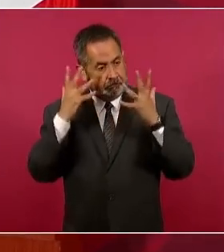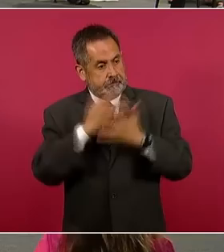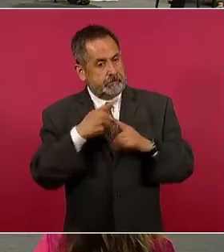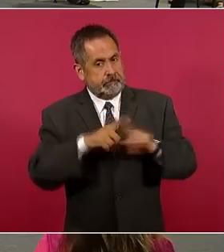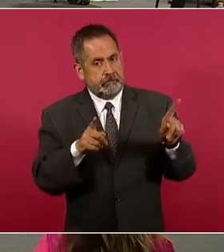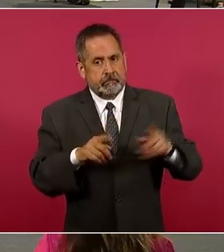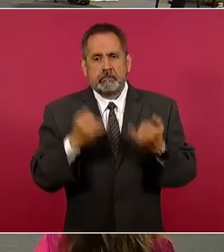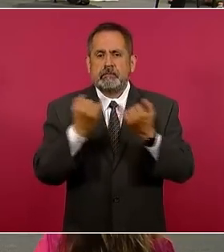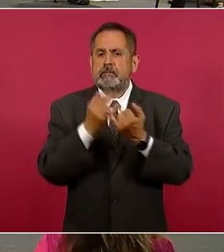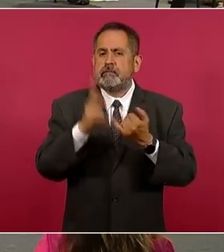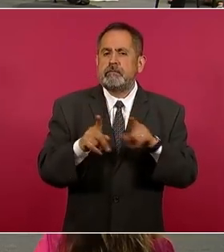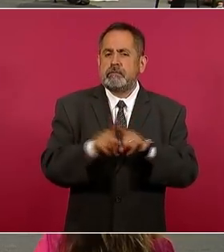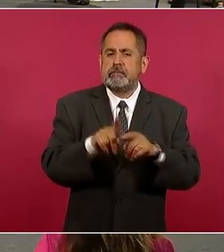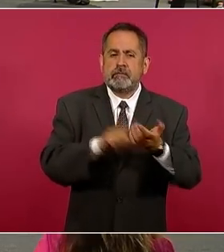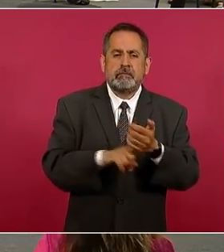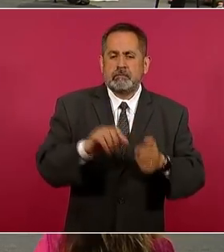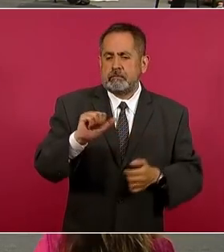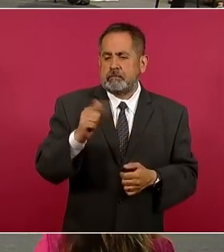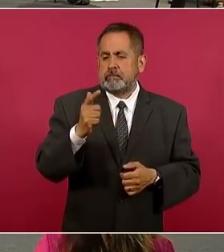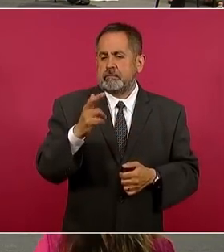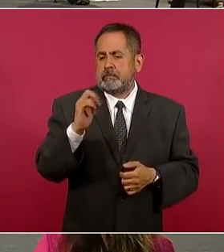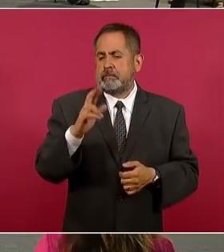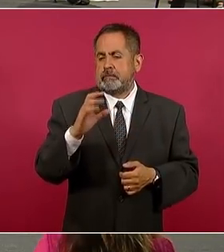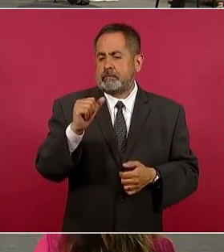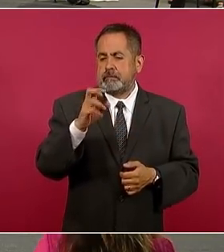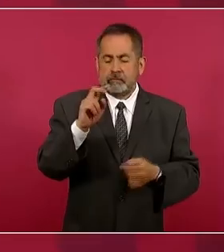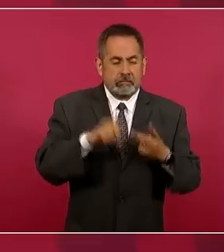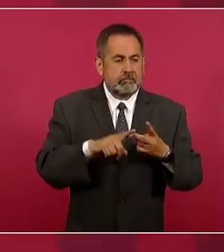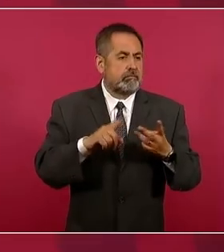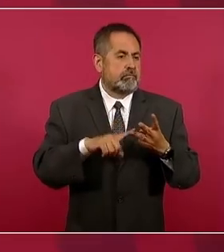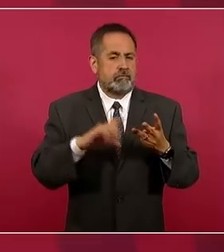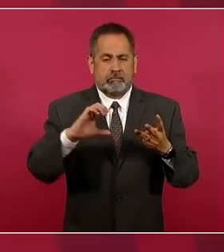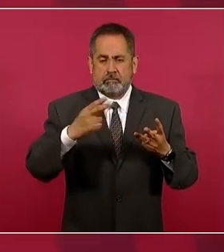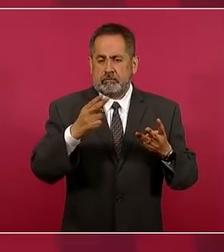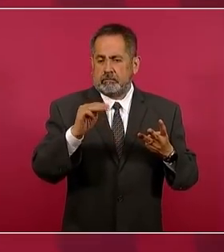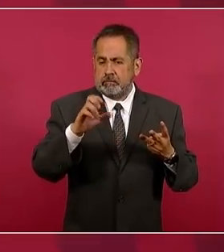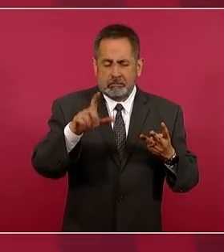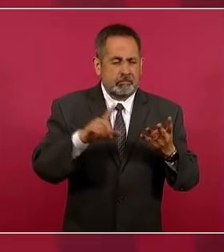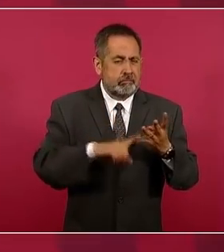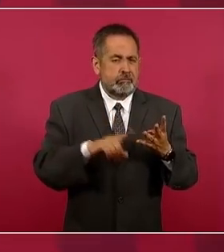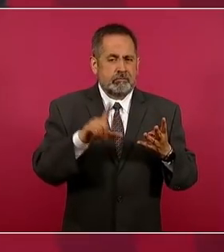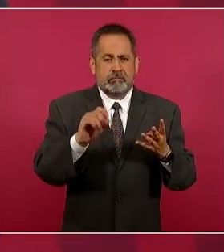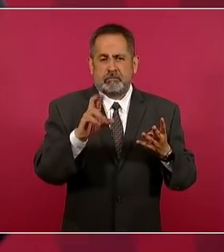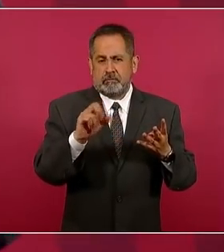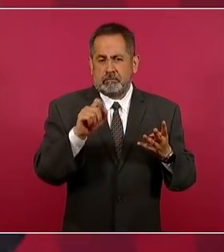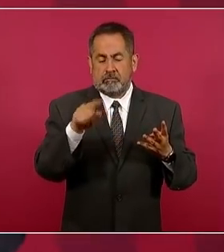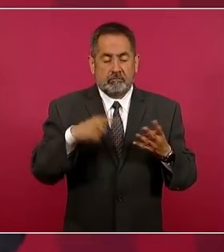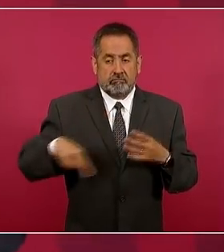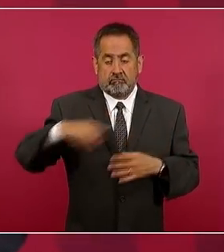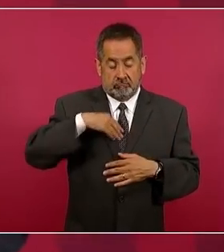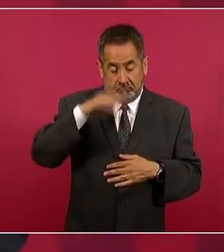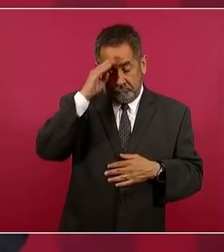una idea distinta de Aguilar Camín o de Krause o de Chumel o de Loret de Mola.